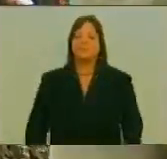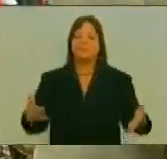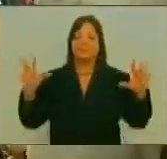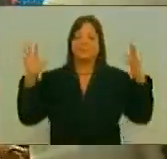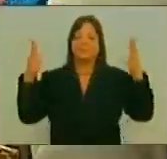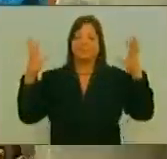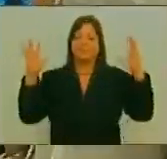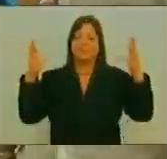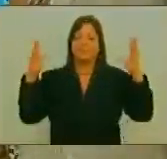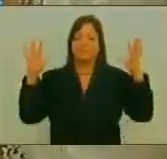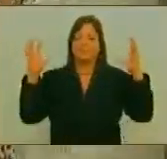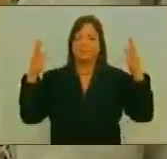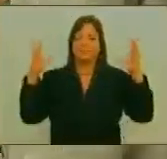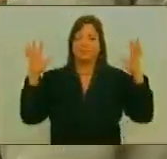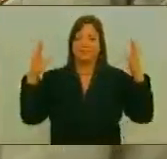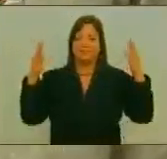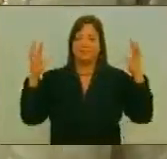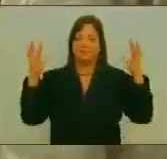Aplausos